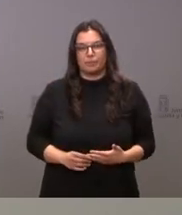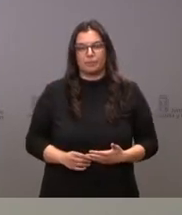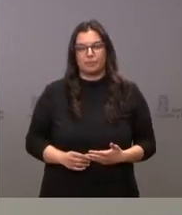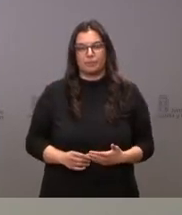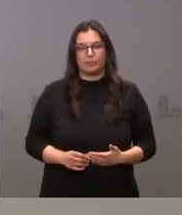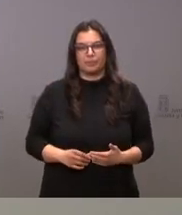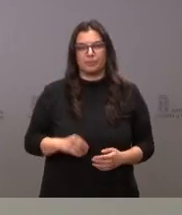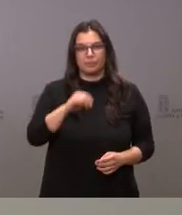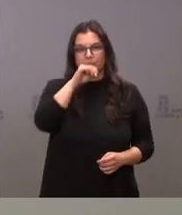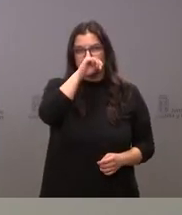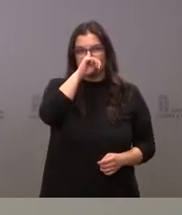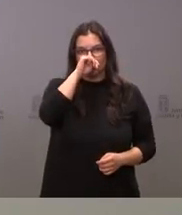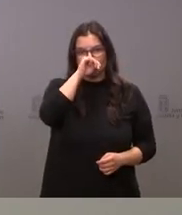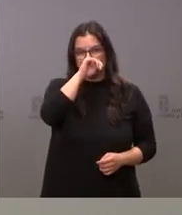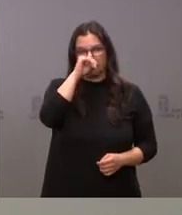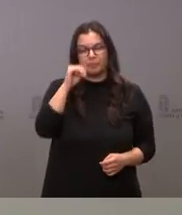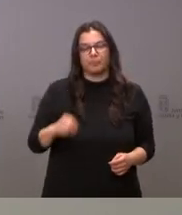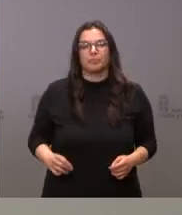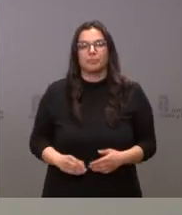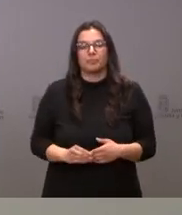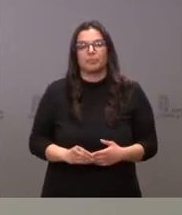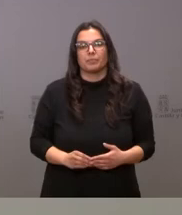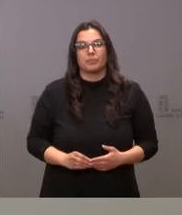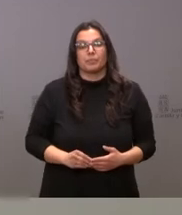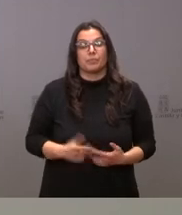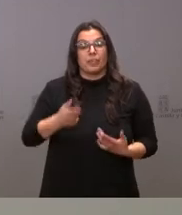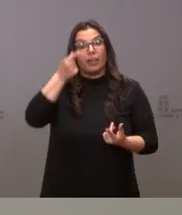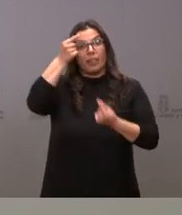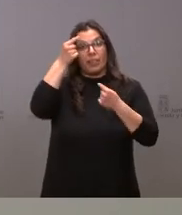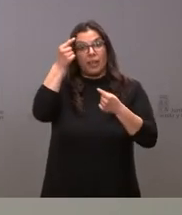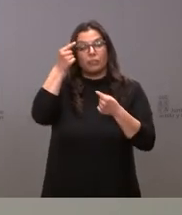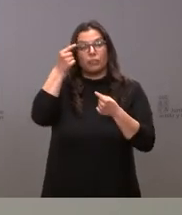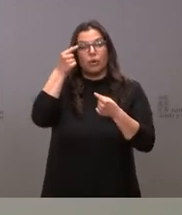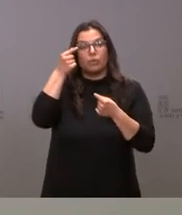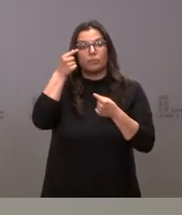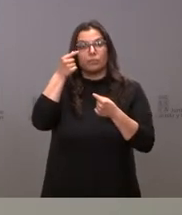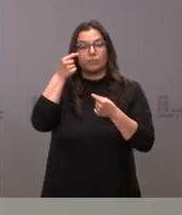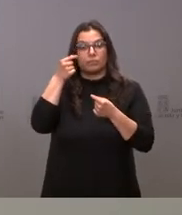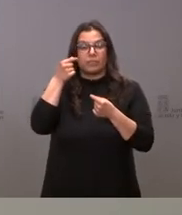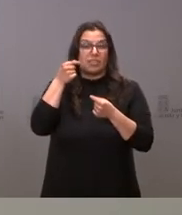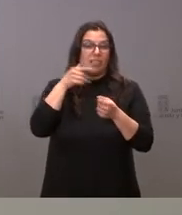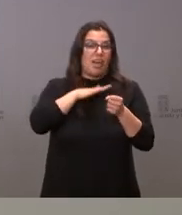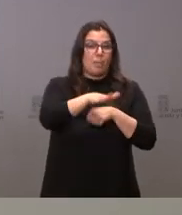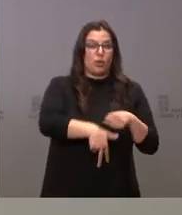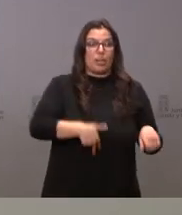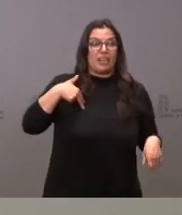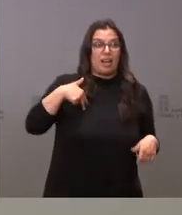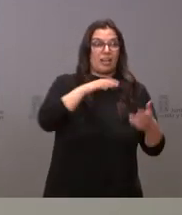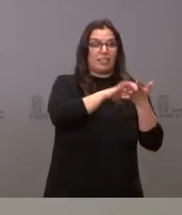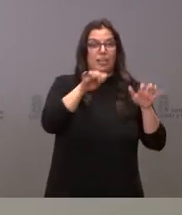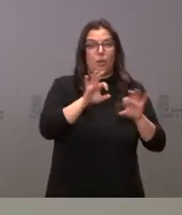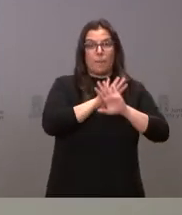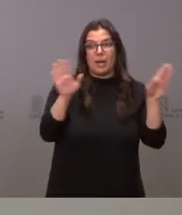comunidad autónoma. Como ven ustedes, son datos que afectan no solo al ámbito general de la comunidad autónoma, a 600